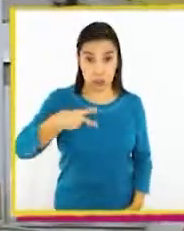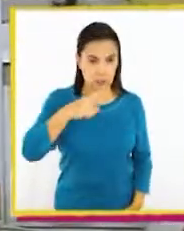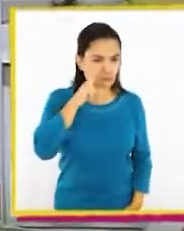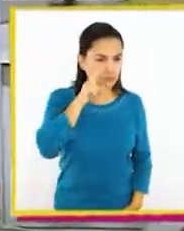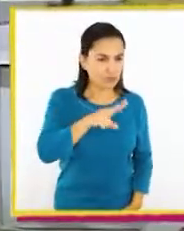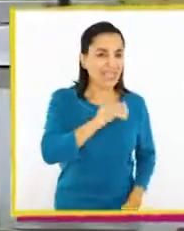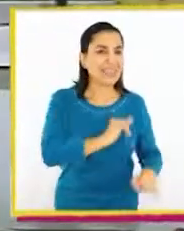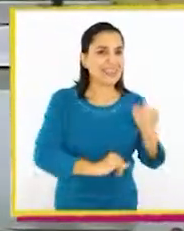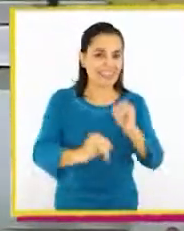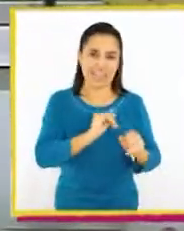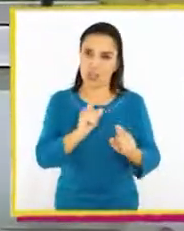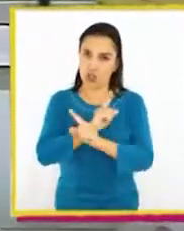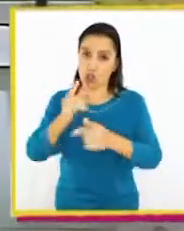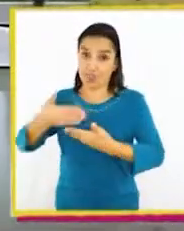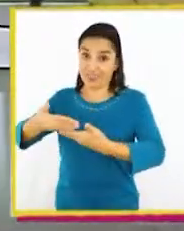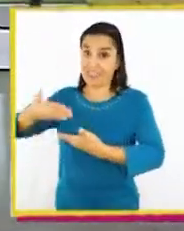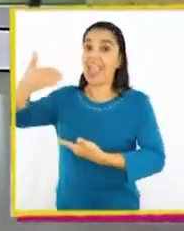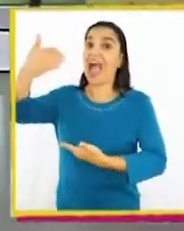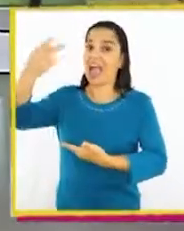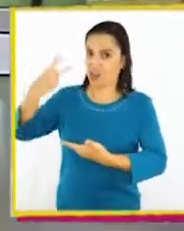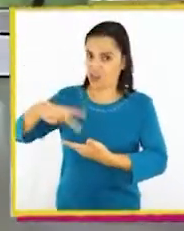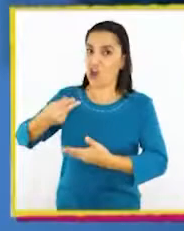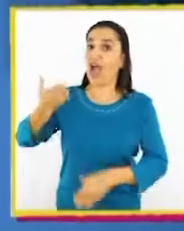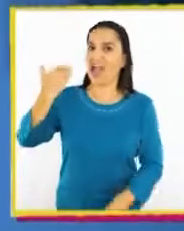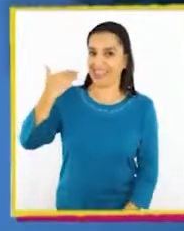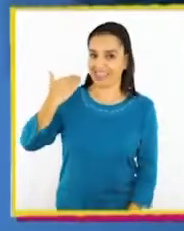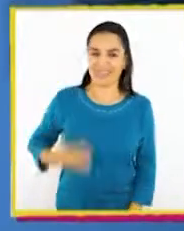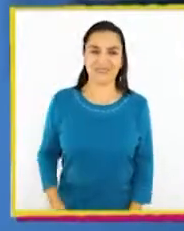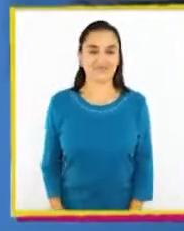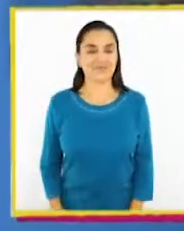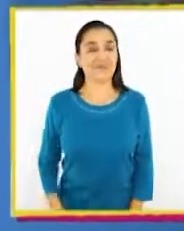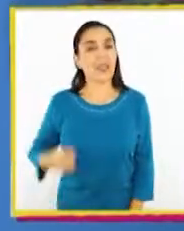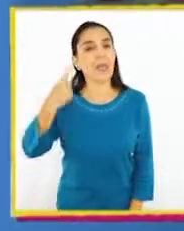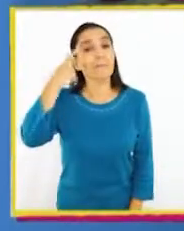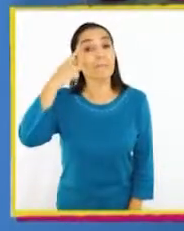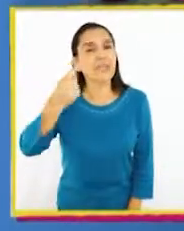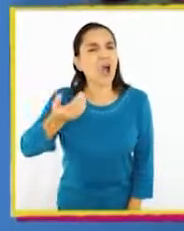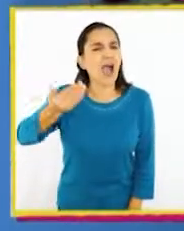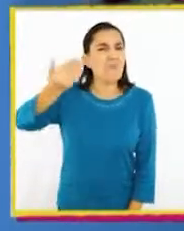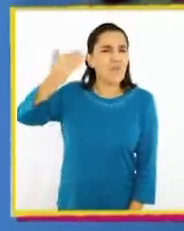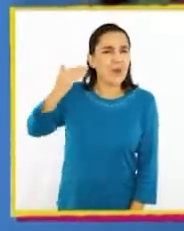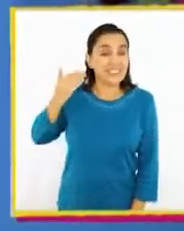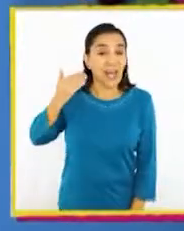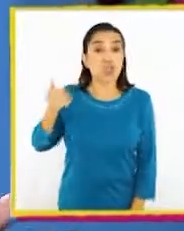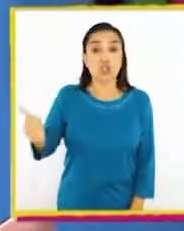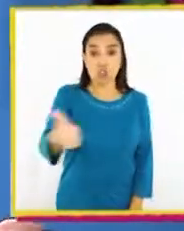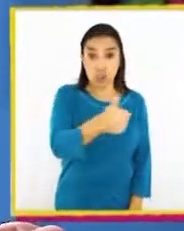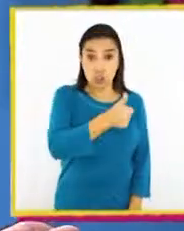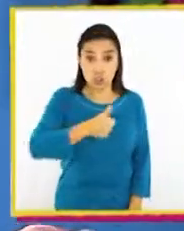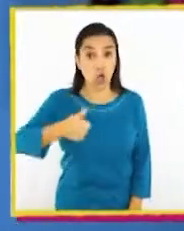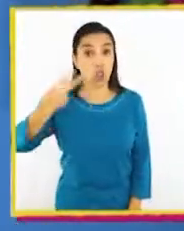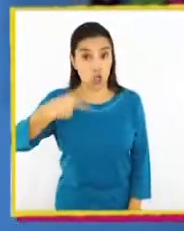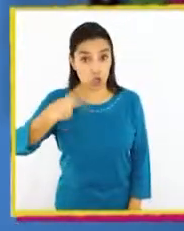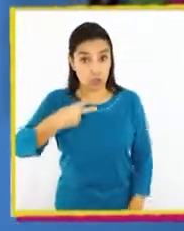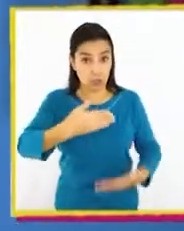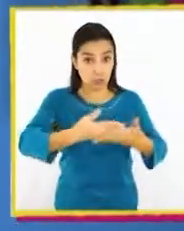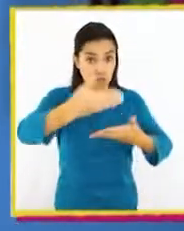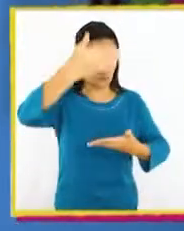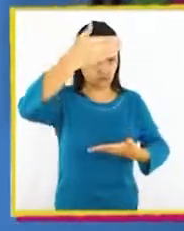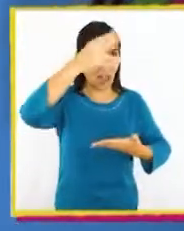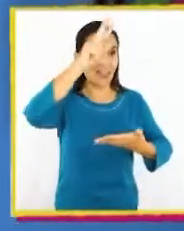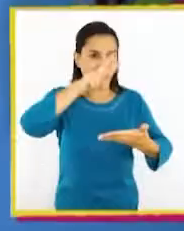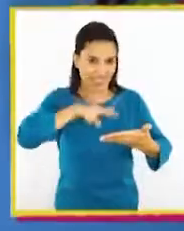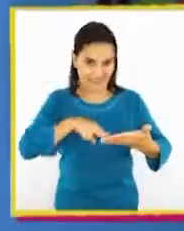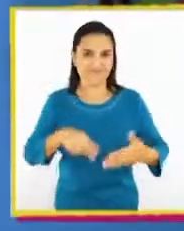internet. Y no en los diarios como antes. Pero en el pasado, todos leíamos las noticias en el